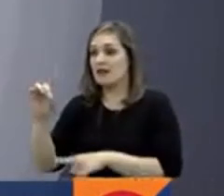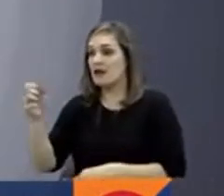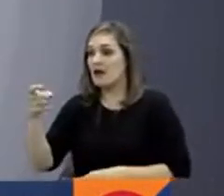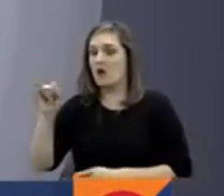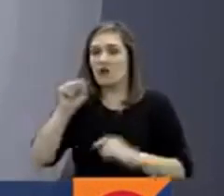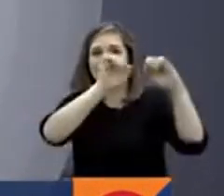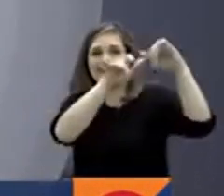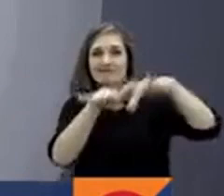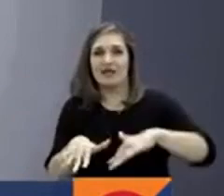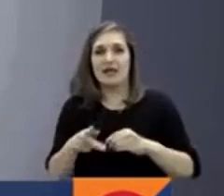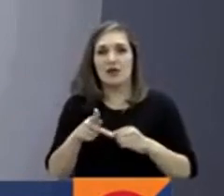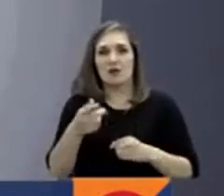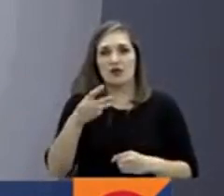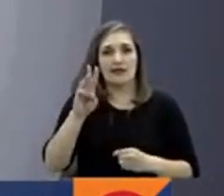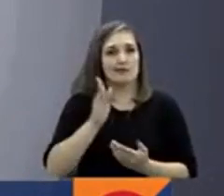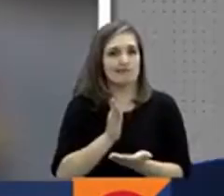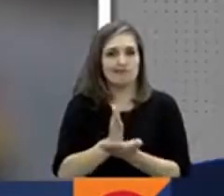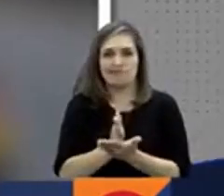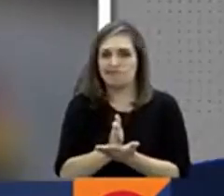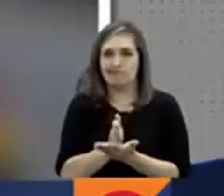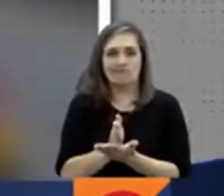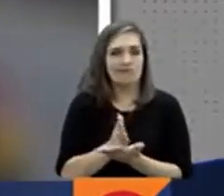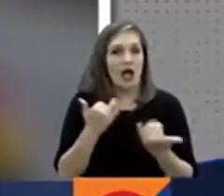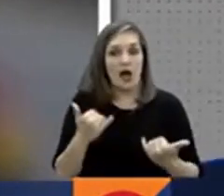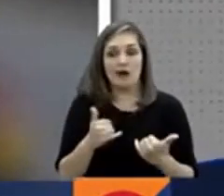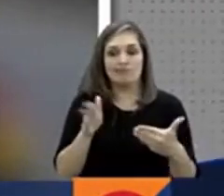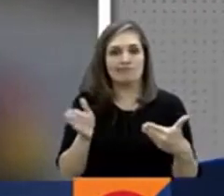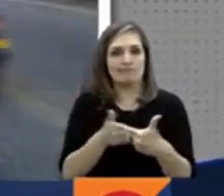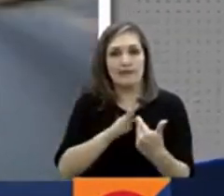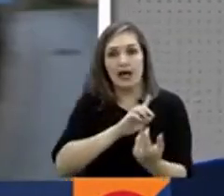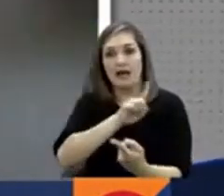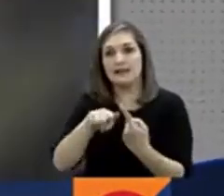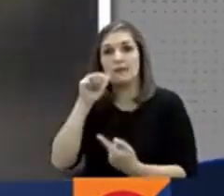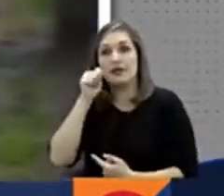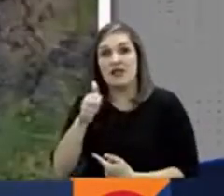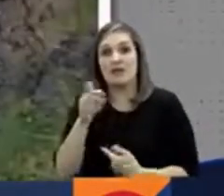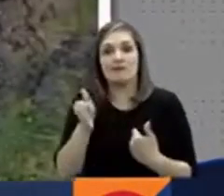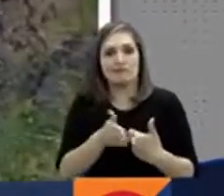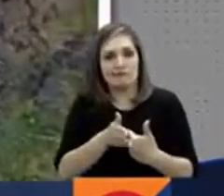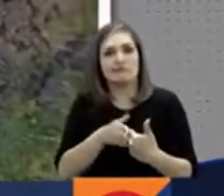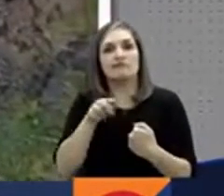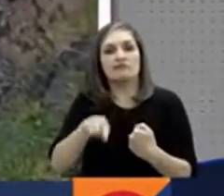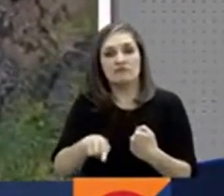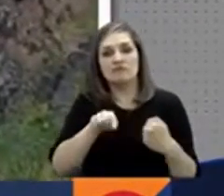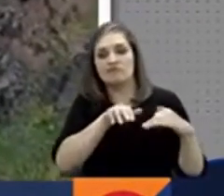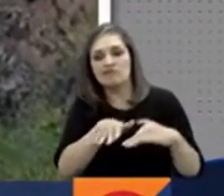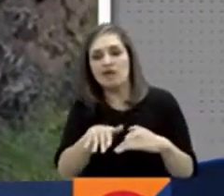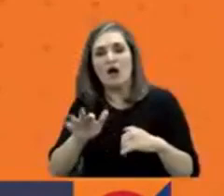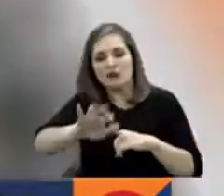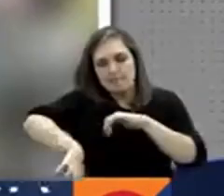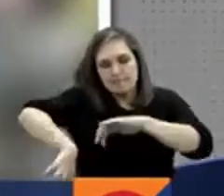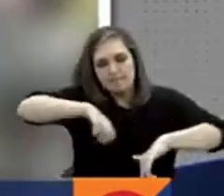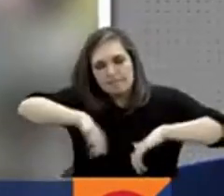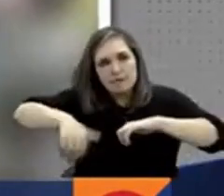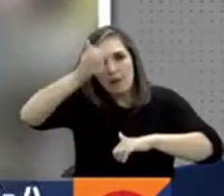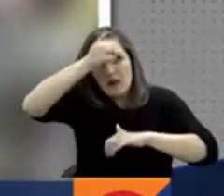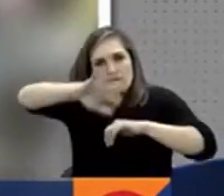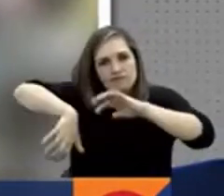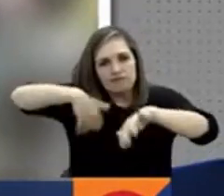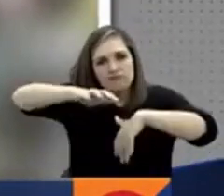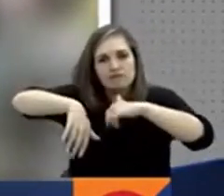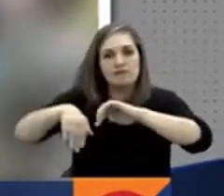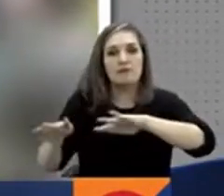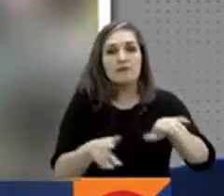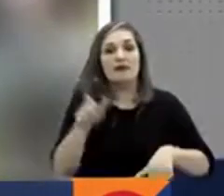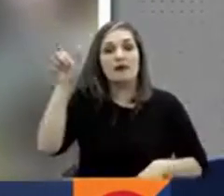un derrumbe en el kilómetro 13. Según las autoridades, el paso estará bloqueado hasta mañana. En la zona continúan removiendo piedras. Murió